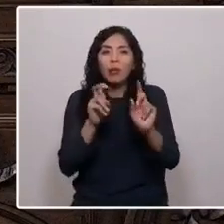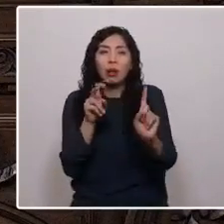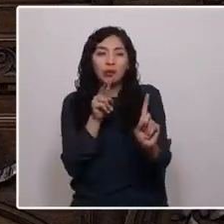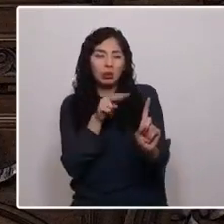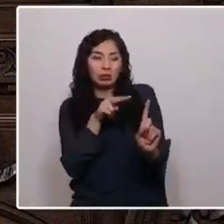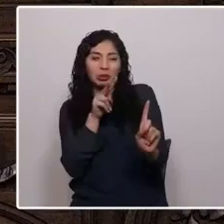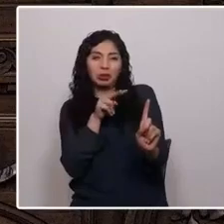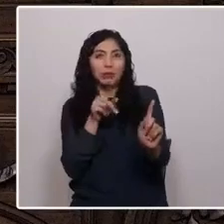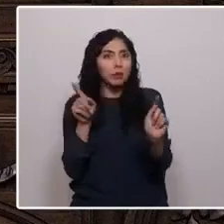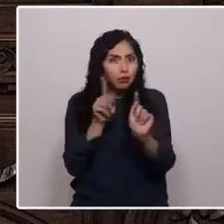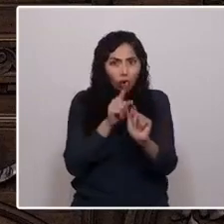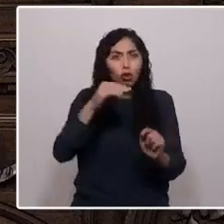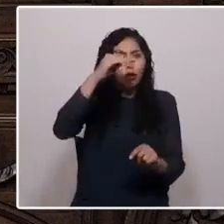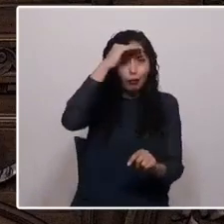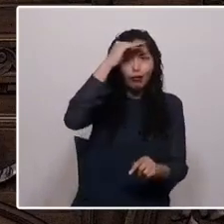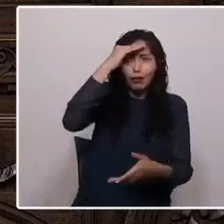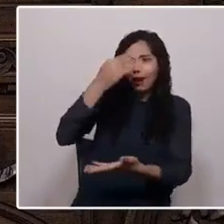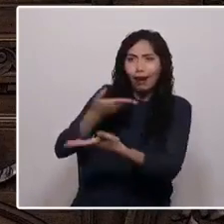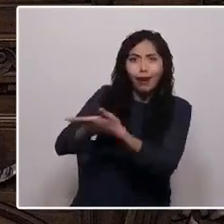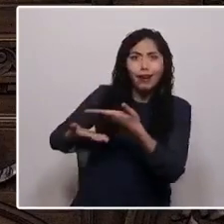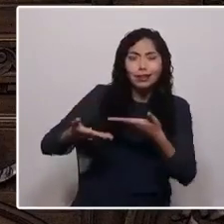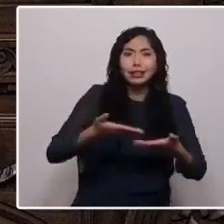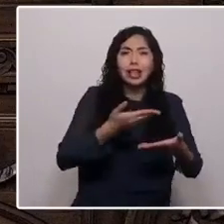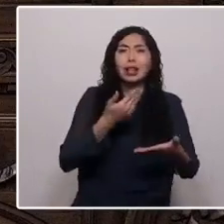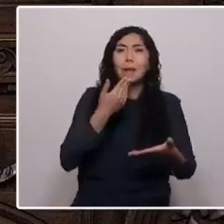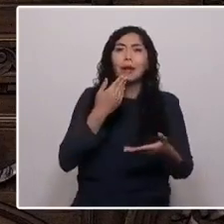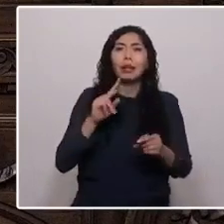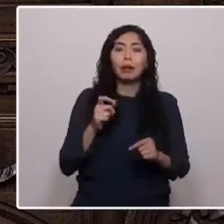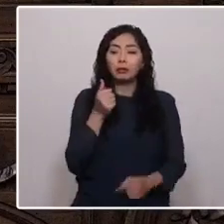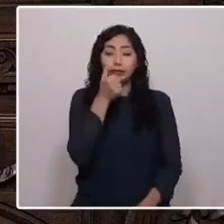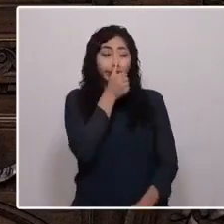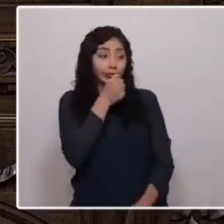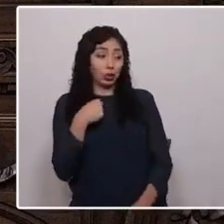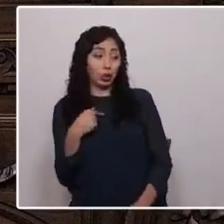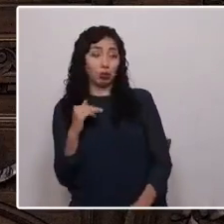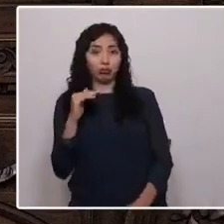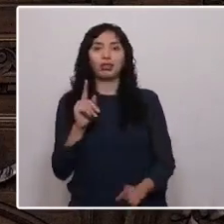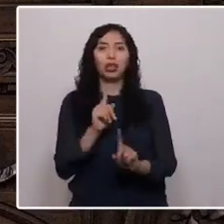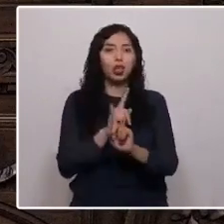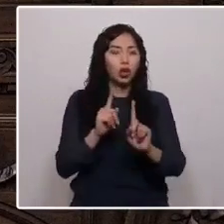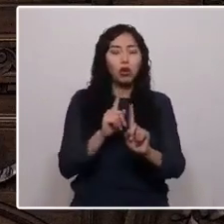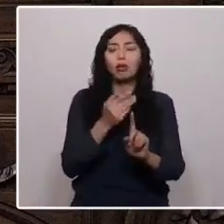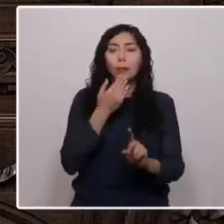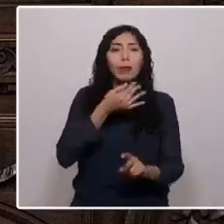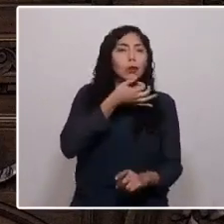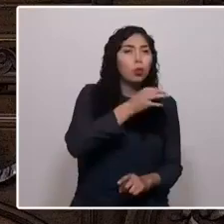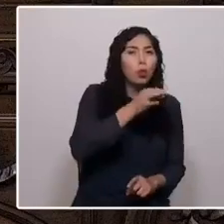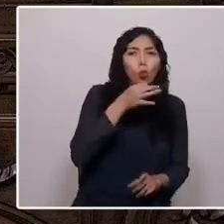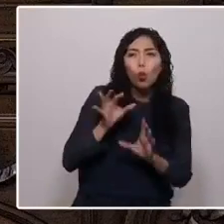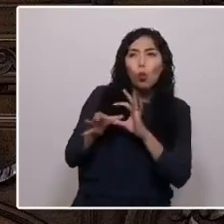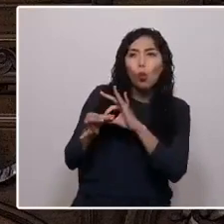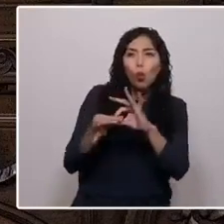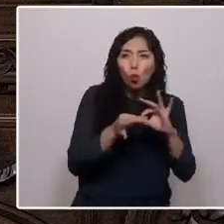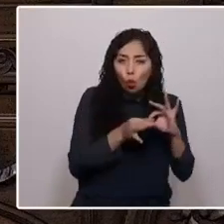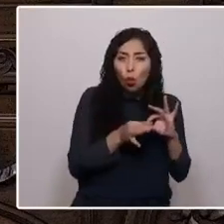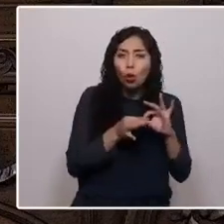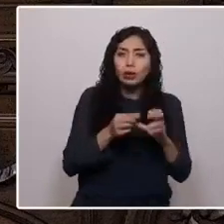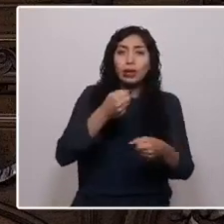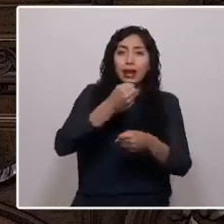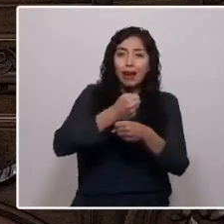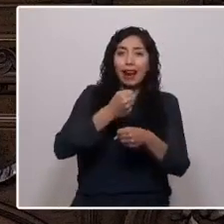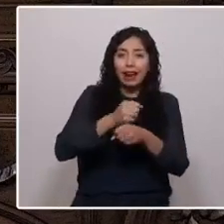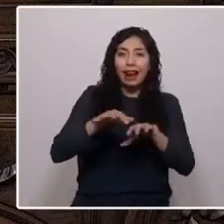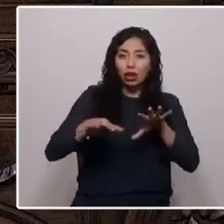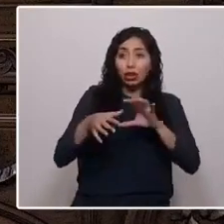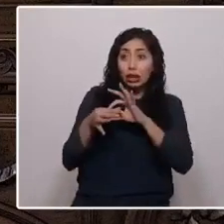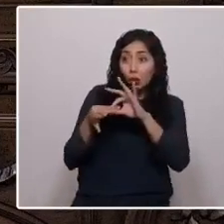confianzas, de despegarnos de los egos y también de nuestros discursos, de colaborar y trabajar en lo que nos une y también en nuestras